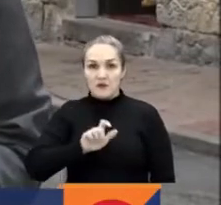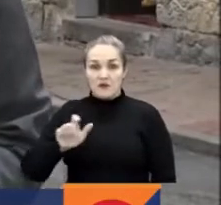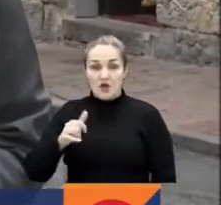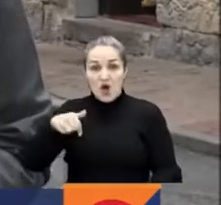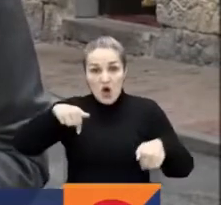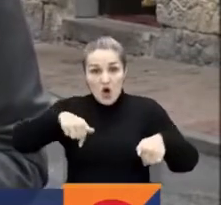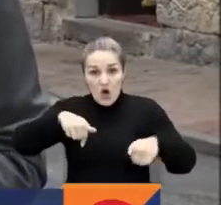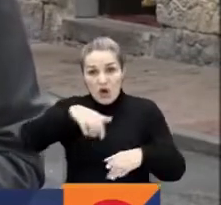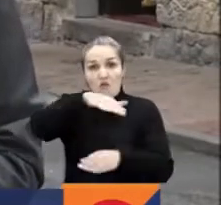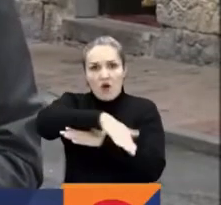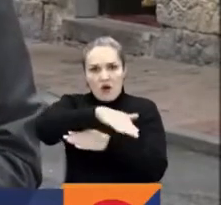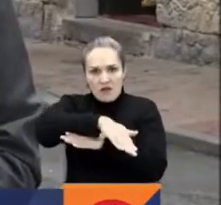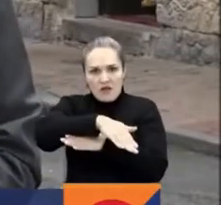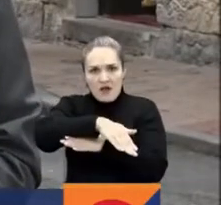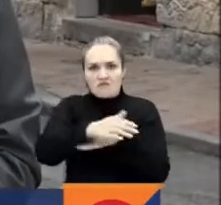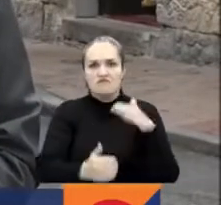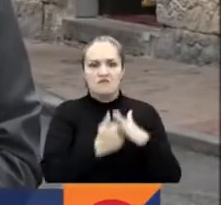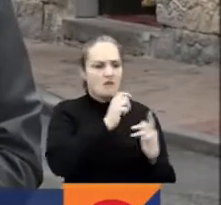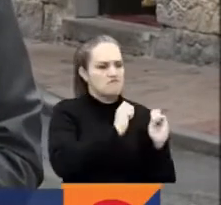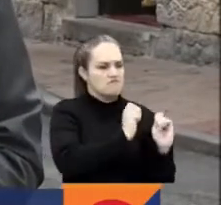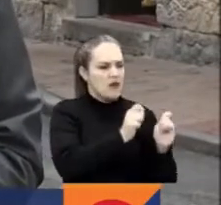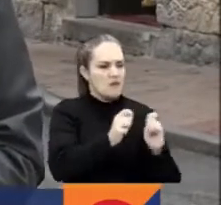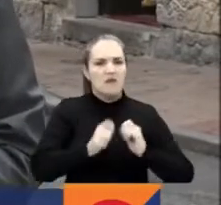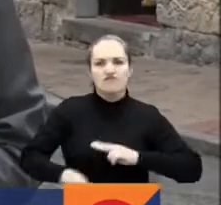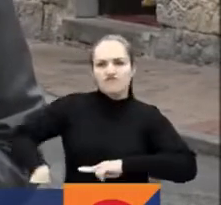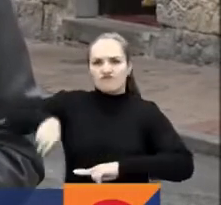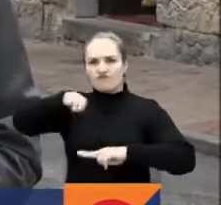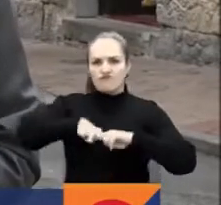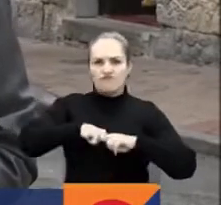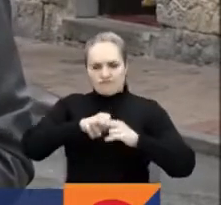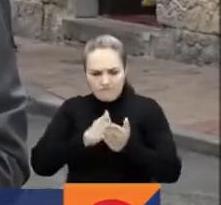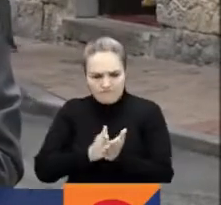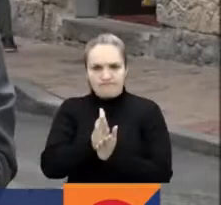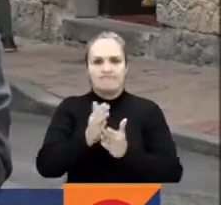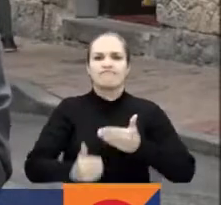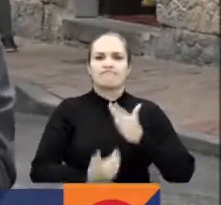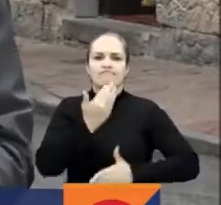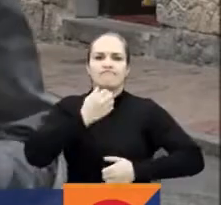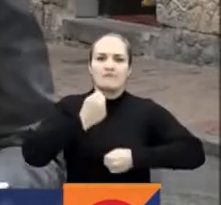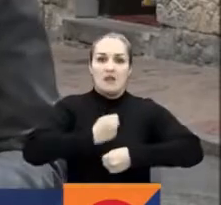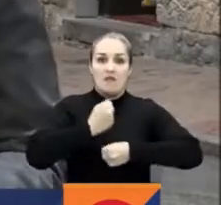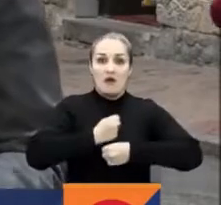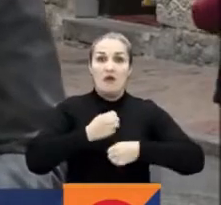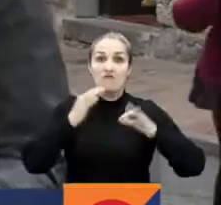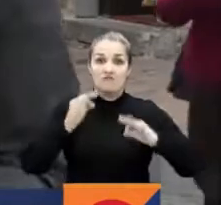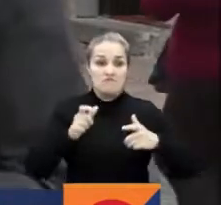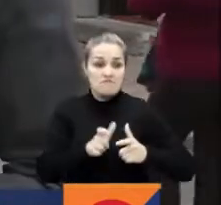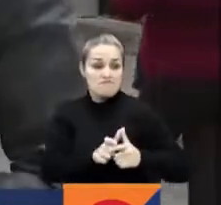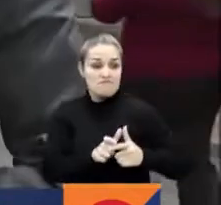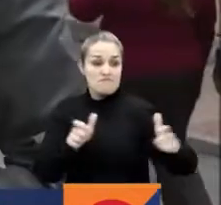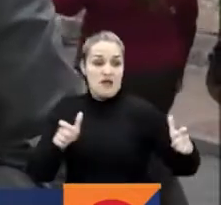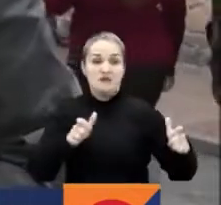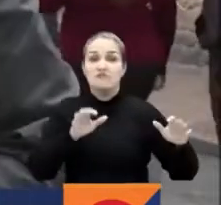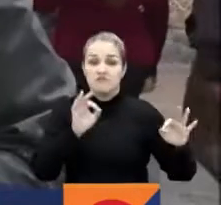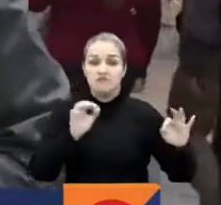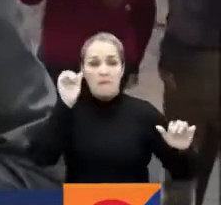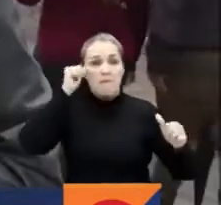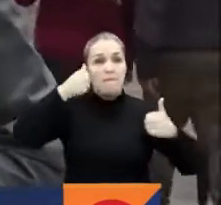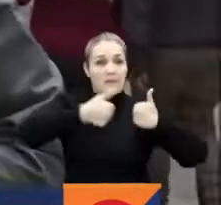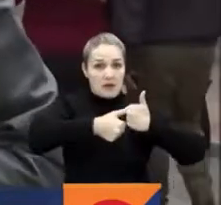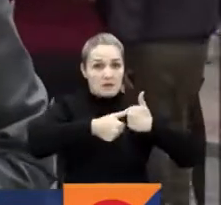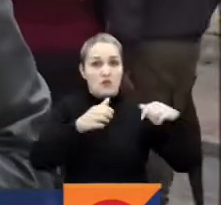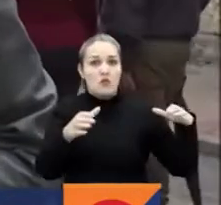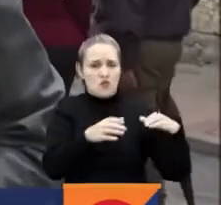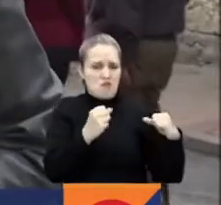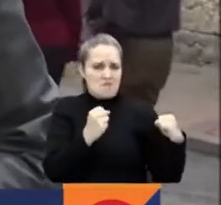posesión de su curul en el nuevo Congreso de la República. Y ojo, lo harán en medio de un dominio absoluto por parte del Pacto Histórico, Lisset. Pues John,